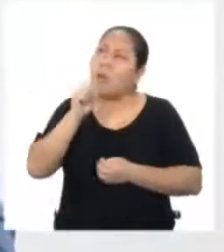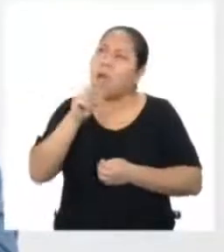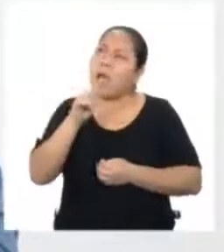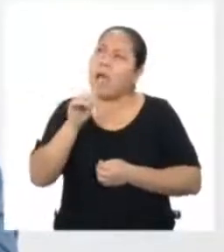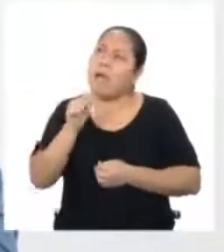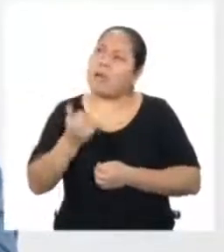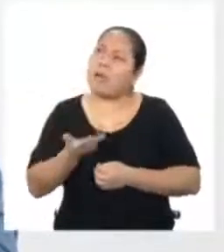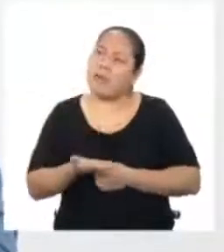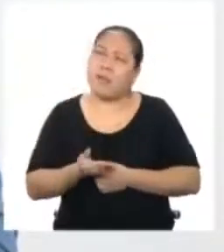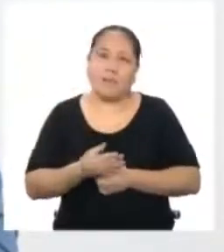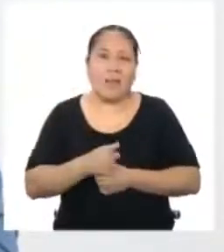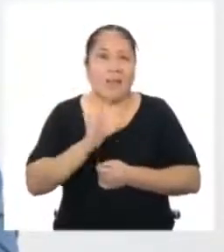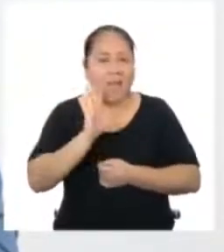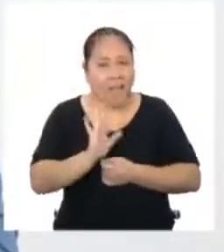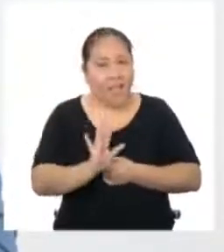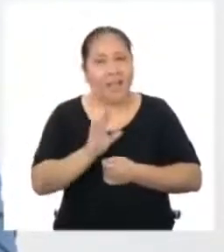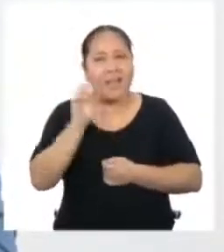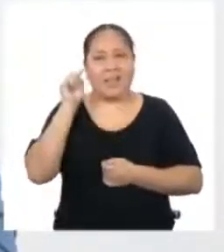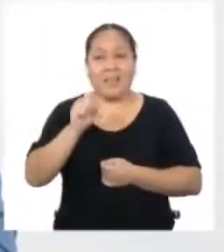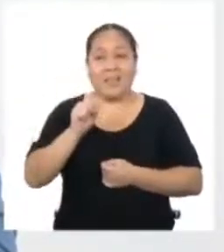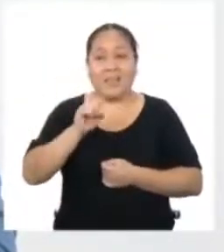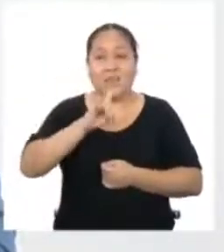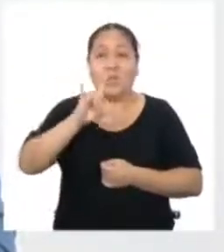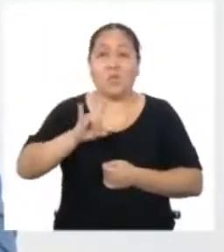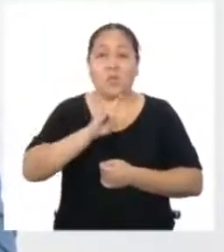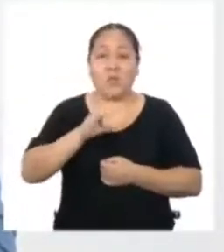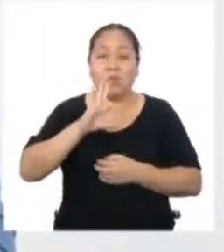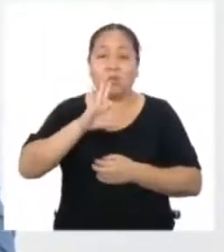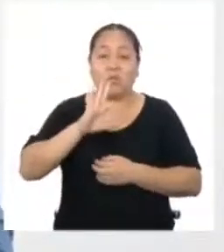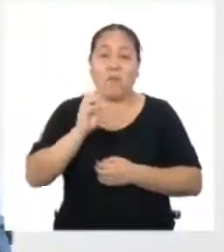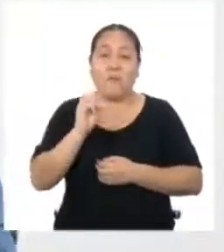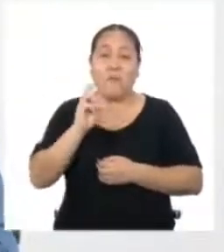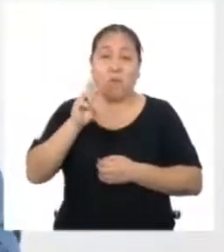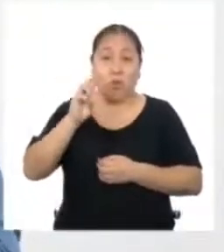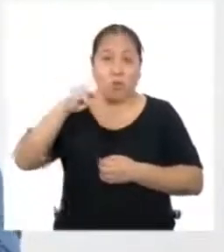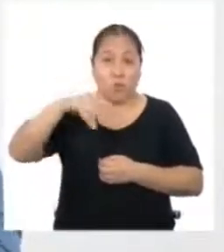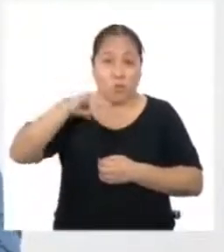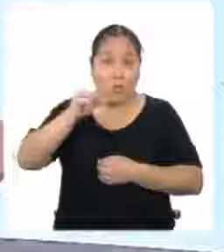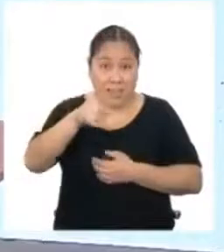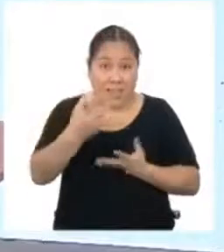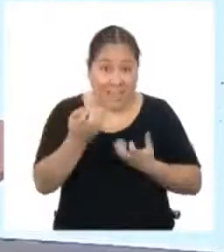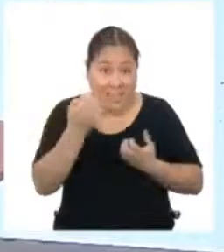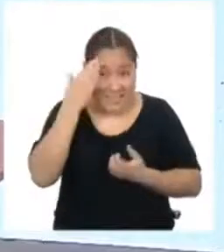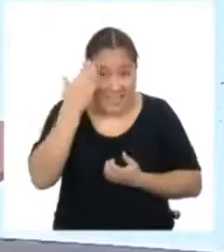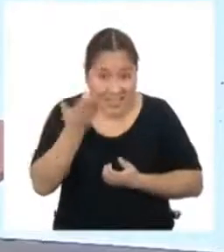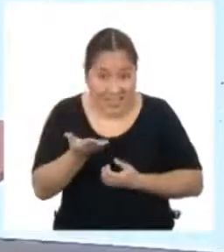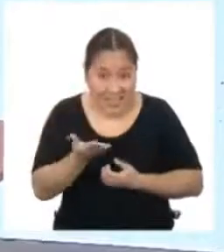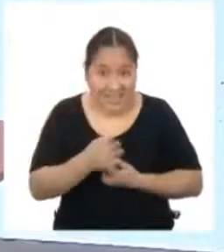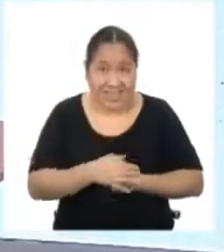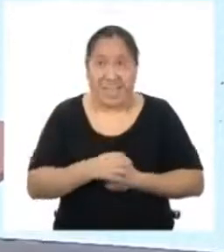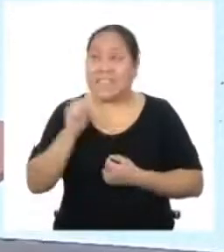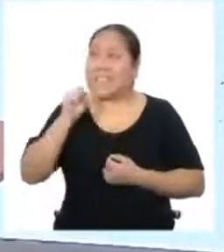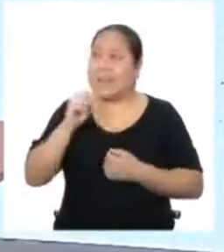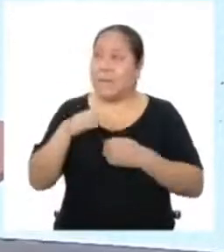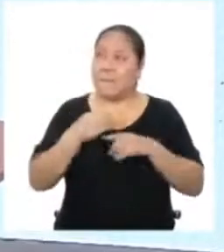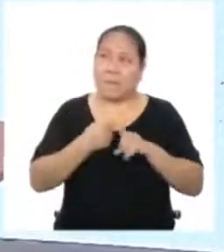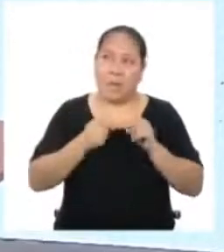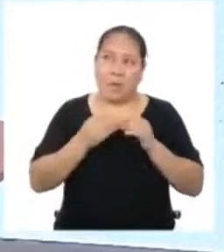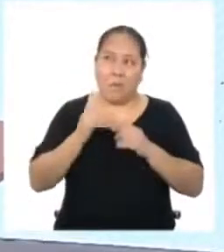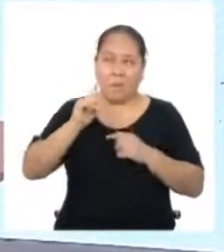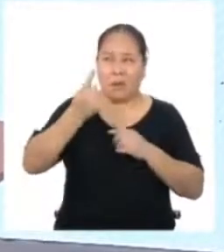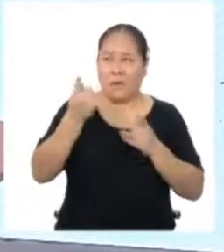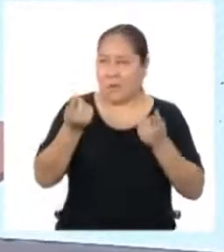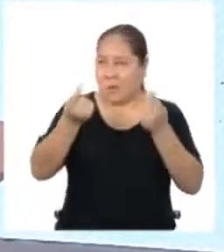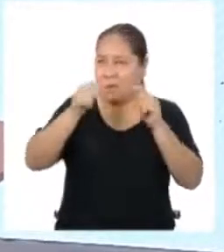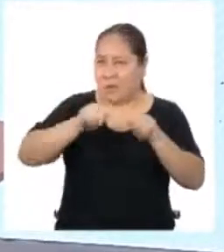Ah, pues para eso nos podemos valer de una fórmula ¿Quieres saber cuál? Sí, pero ¿le parece si antes vamos a